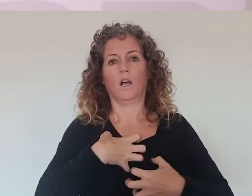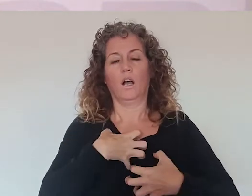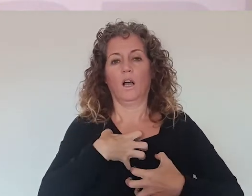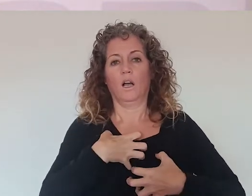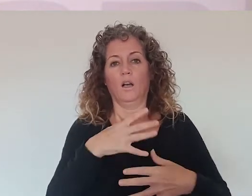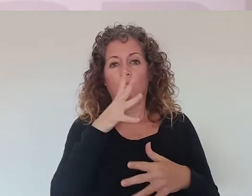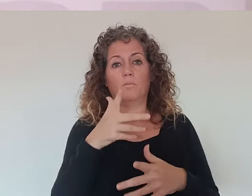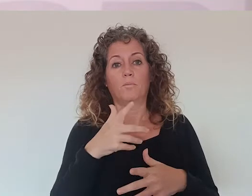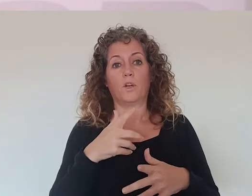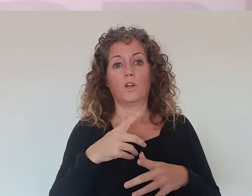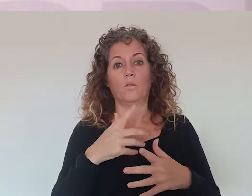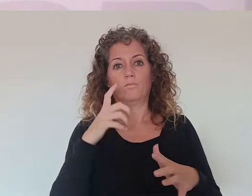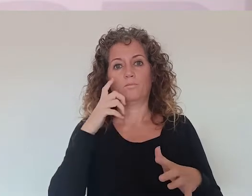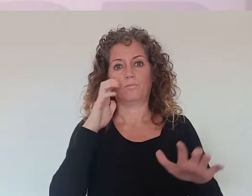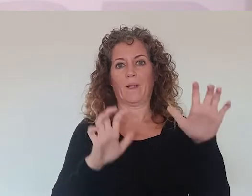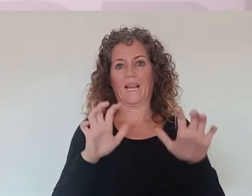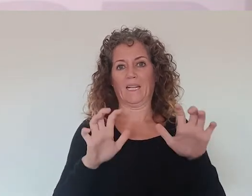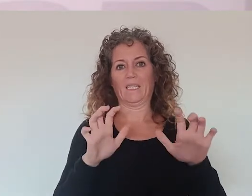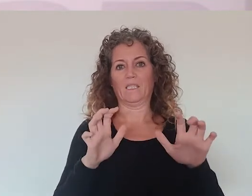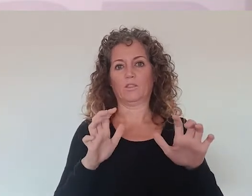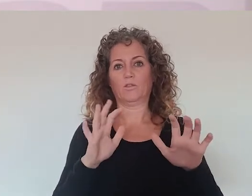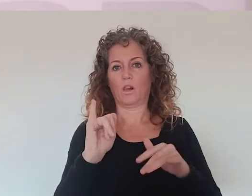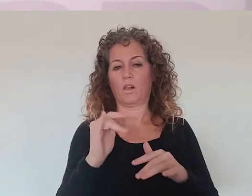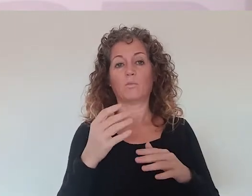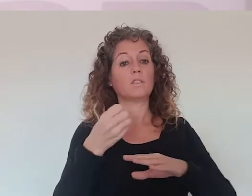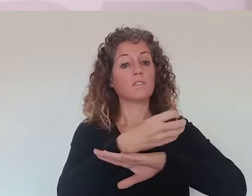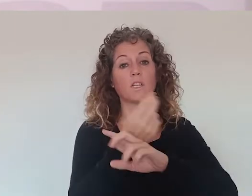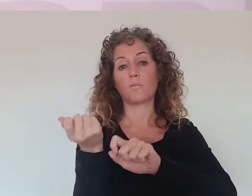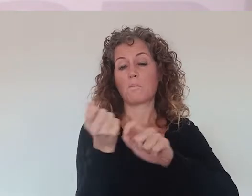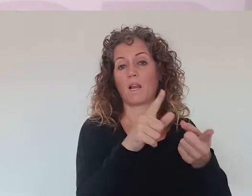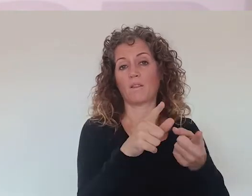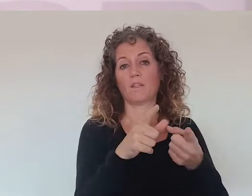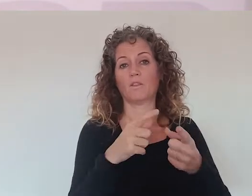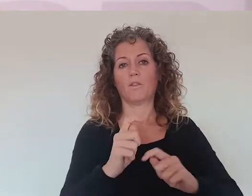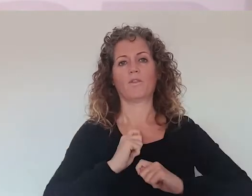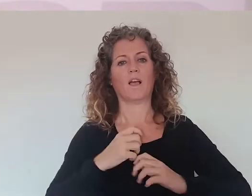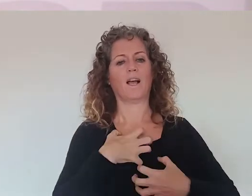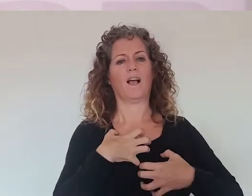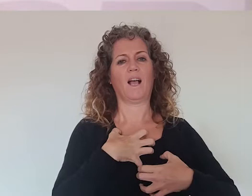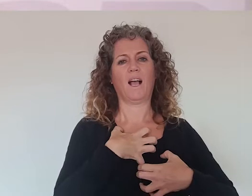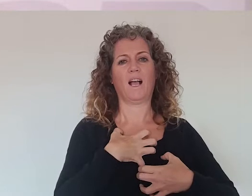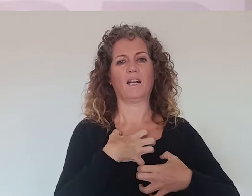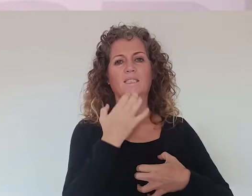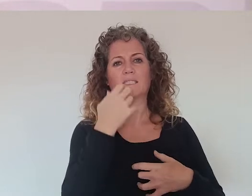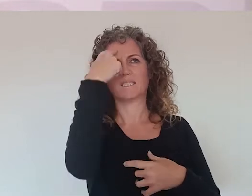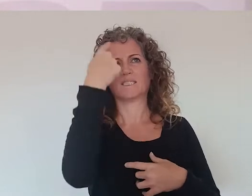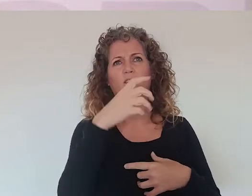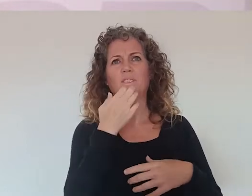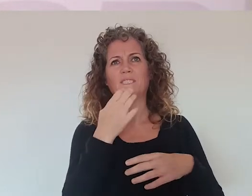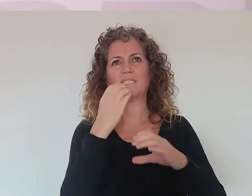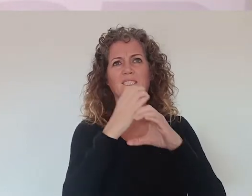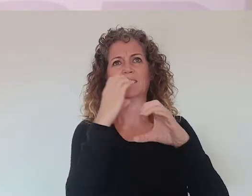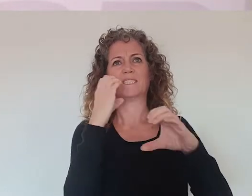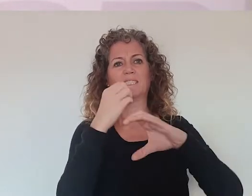segundos, pues eso te genera una gran angustia, ¿no? Porque realmente tienes un riesgo importante. Pues con los trenes pasa un poco lo mismo, decir, genera un poco de